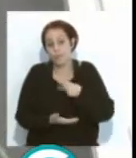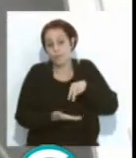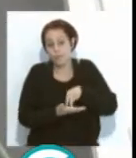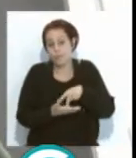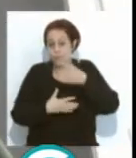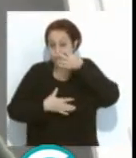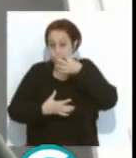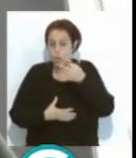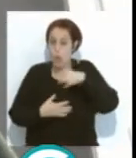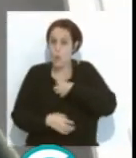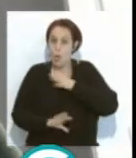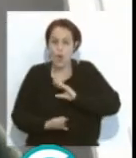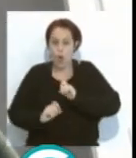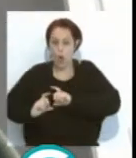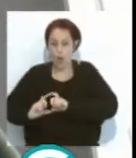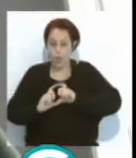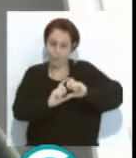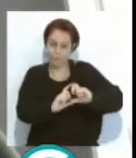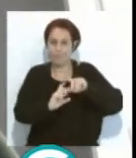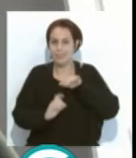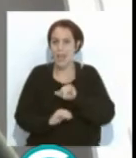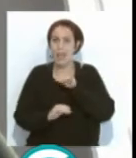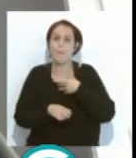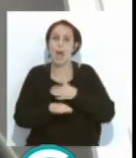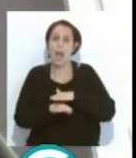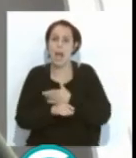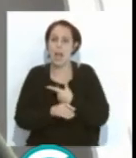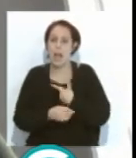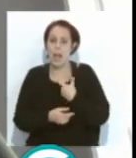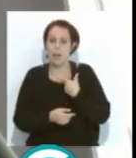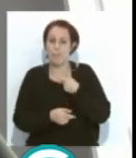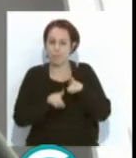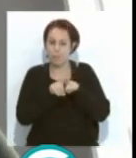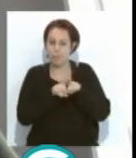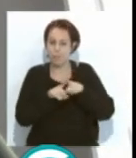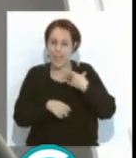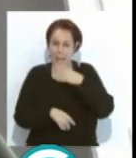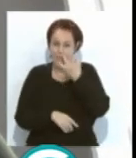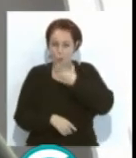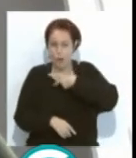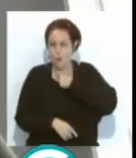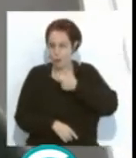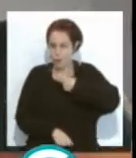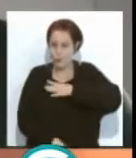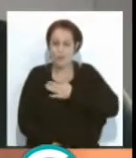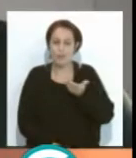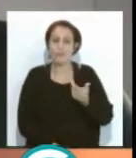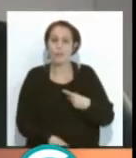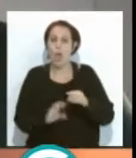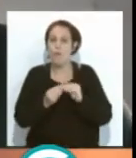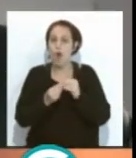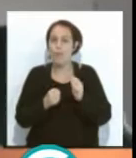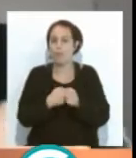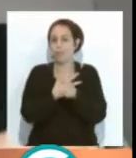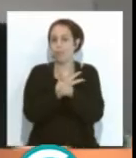pero bueno, estaré en corazón. Estaremos ahí para rajar el carnaval, que es que nos gusta a nosotros. Y en modo virtual, Diego,